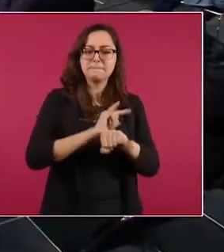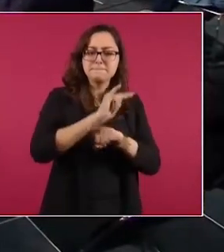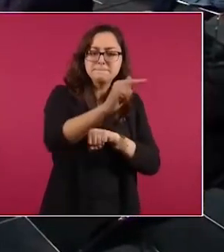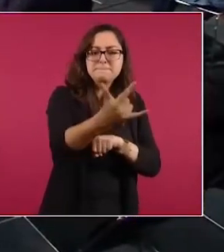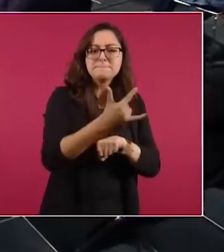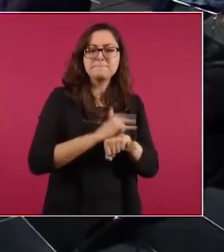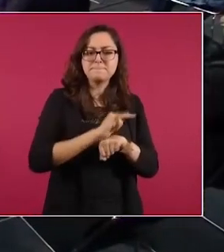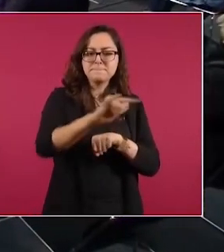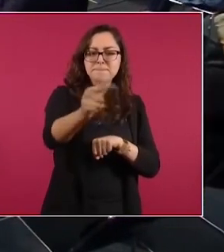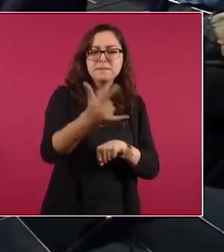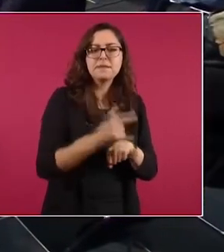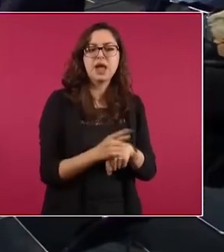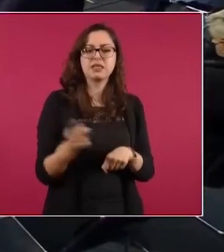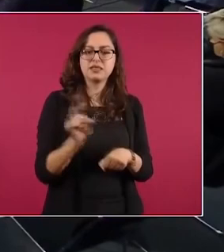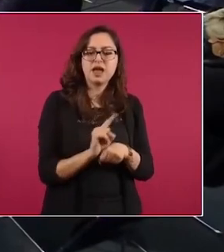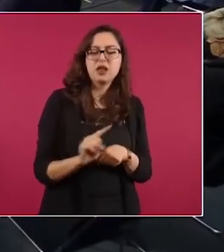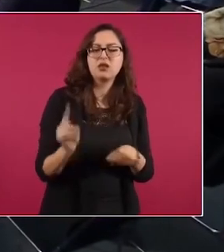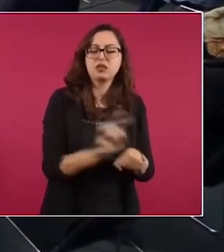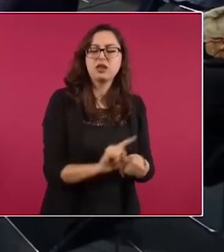diarias